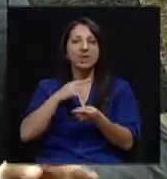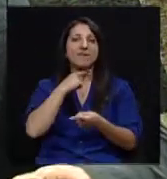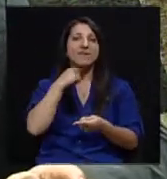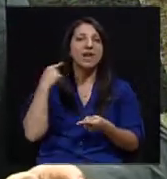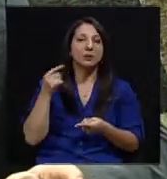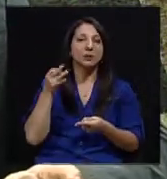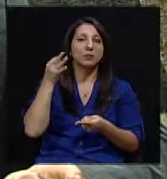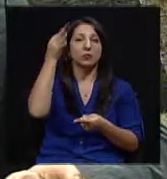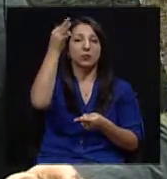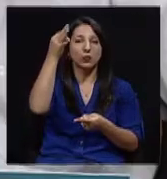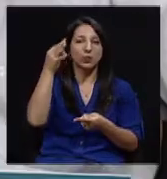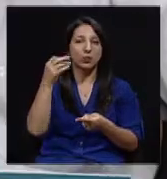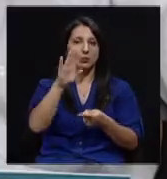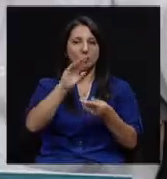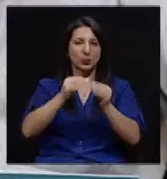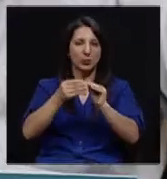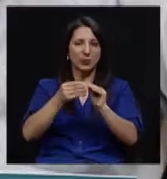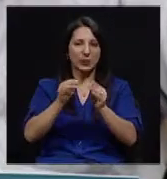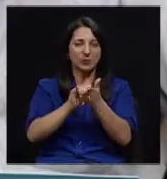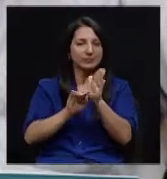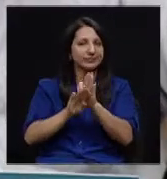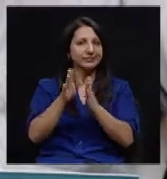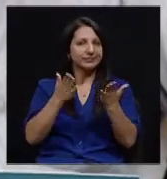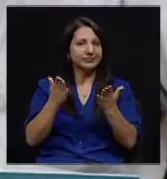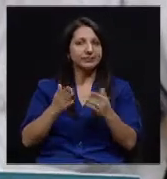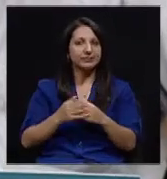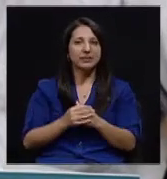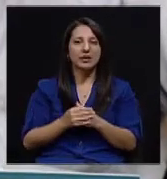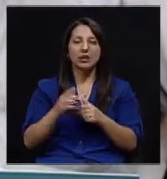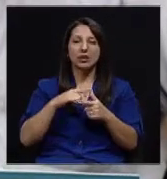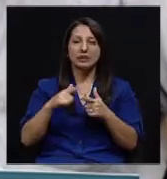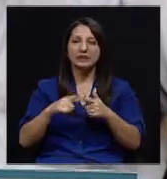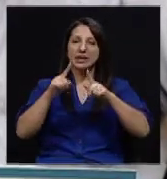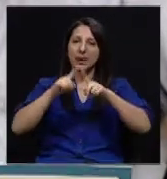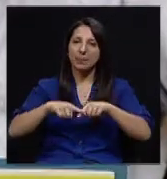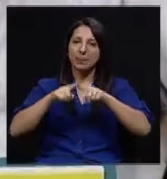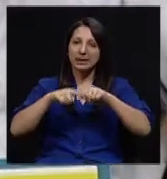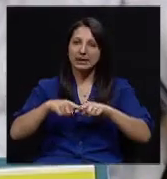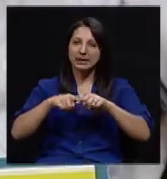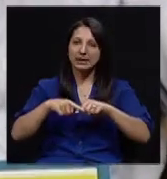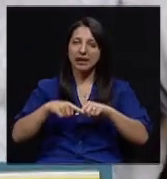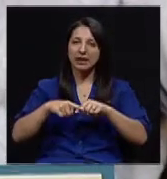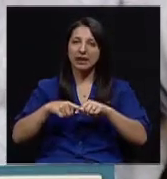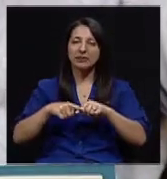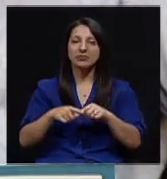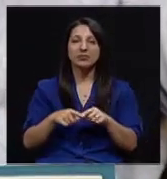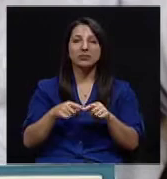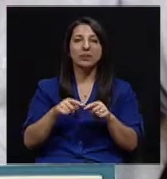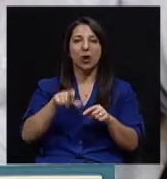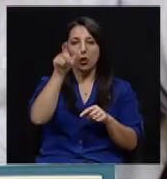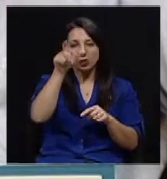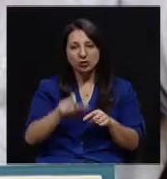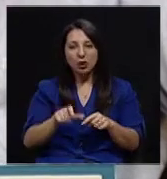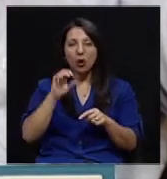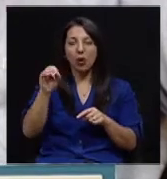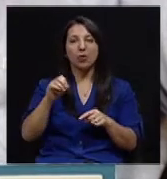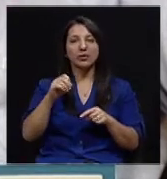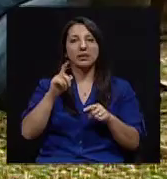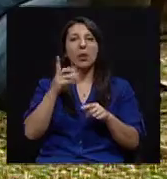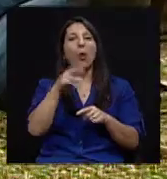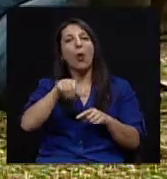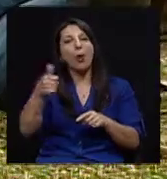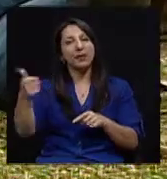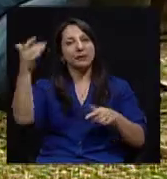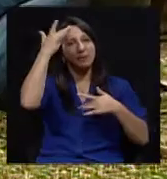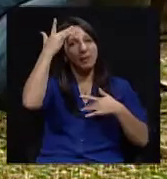cifra tiene para este paciente. Entonces, dependiendo las condiciones o las enfermedades concomitantes que el paciente tenga,